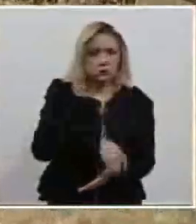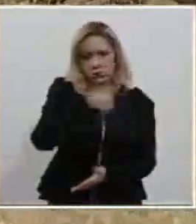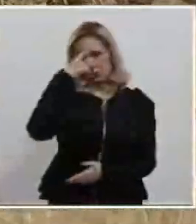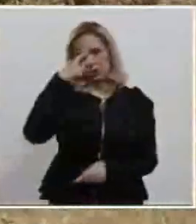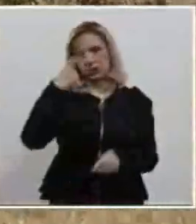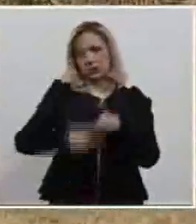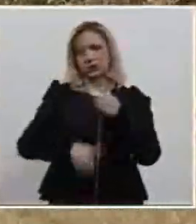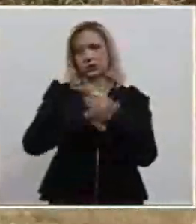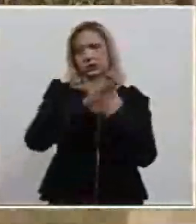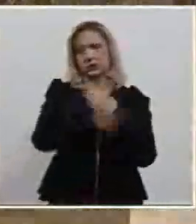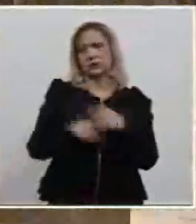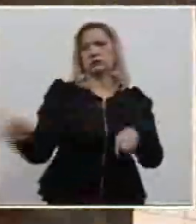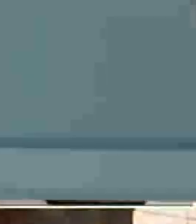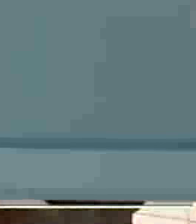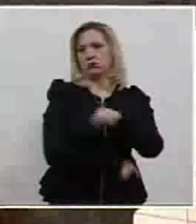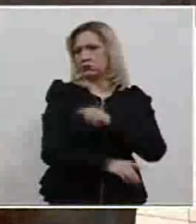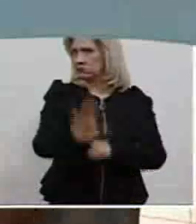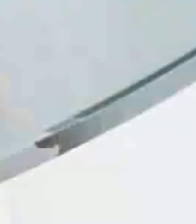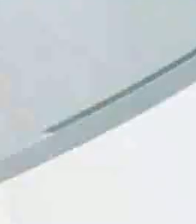prescriptiva.